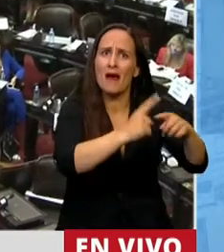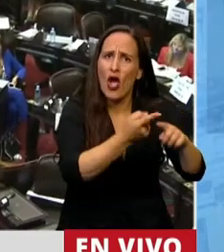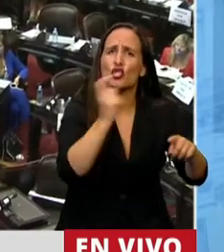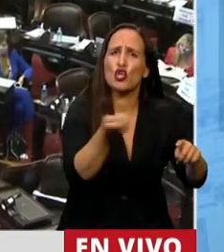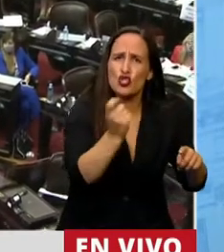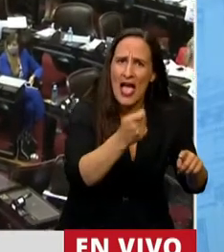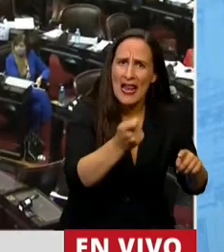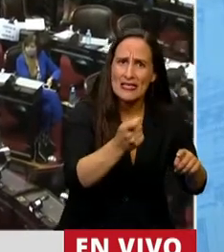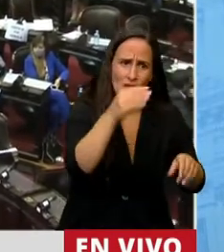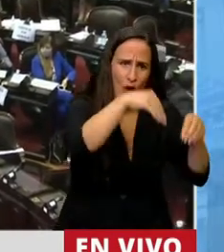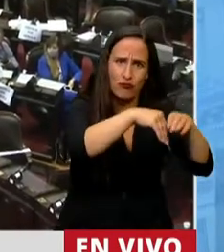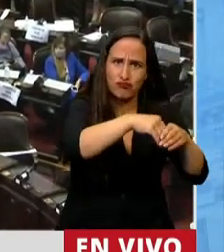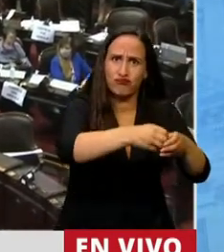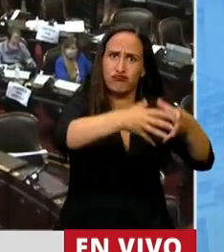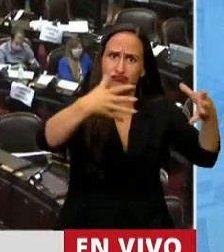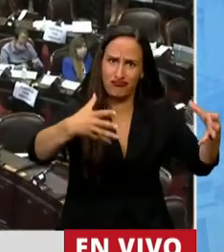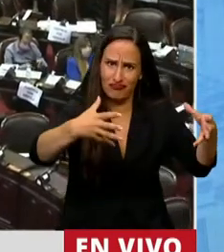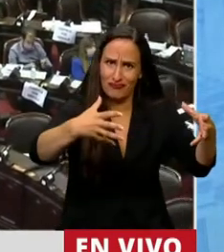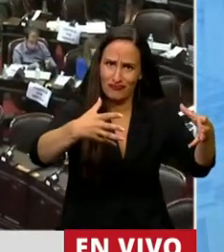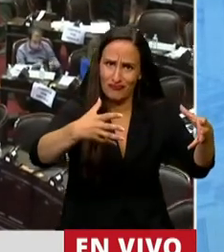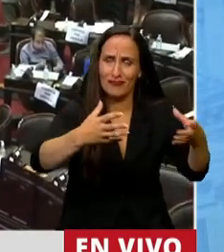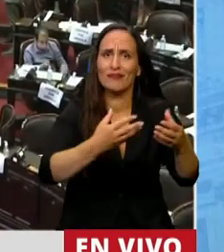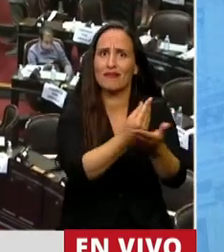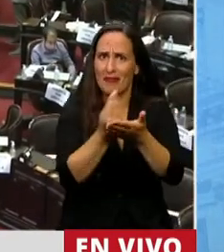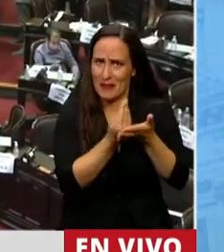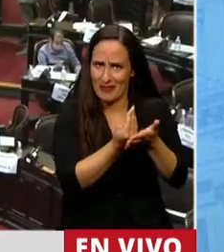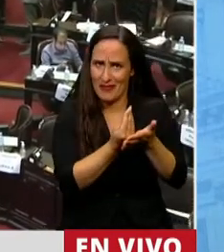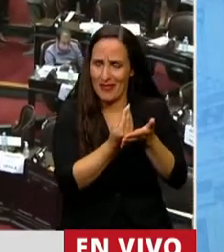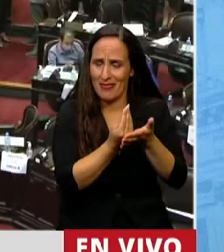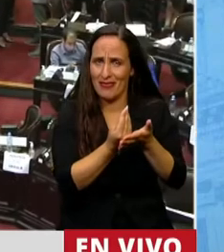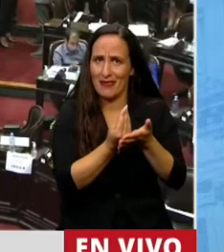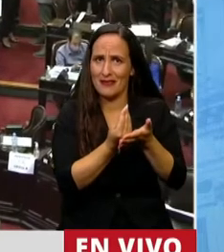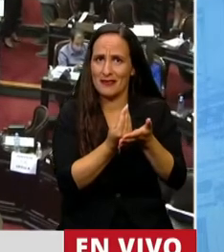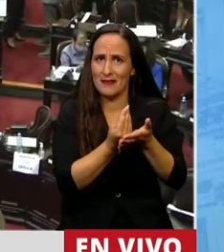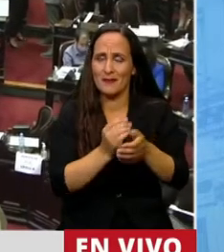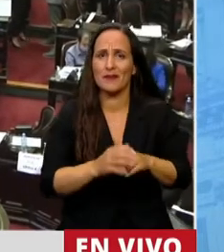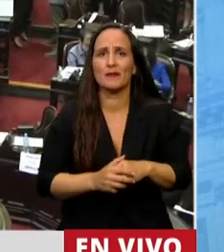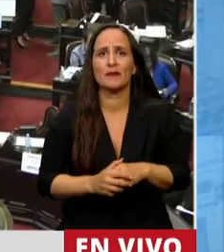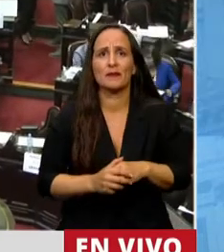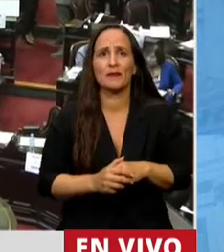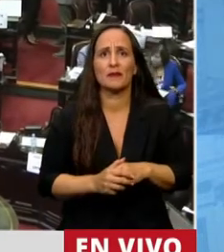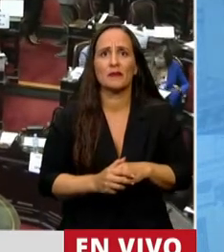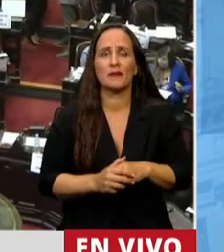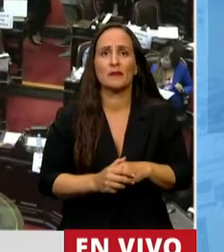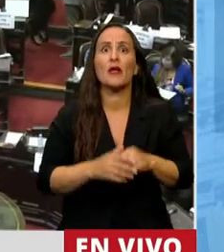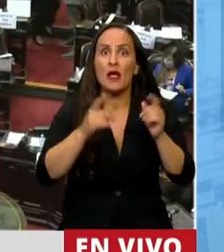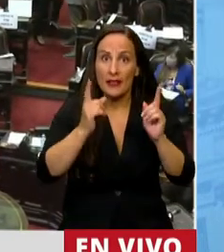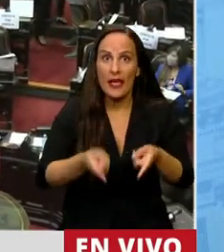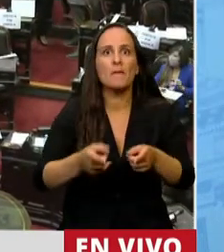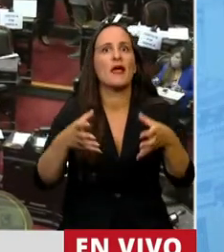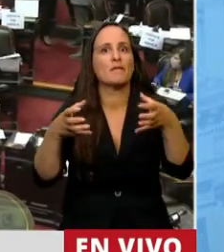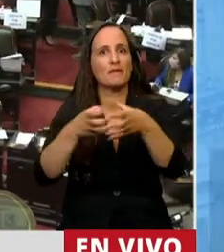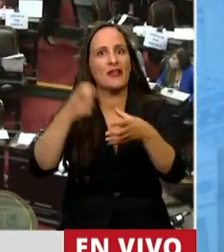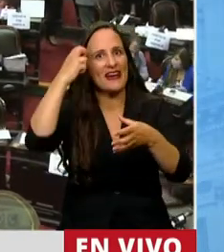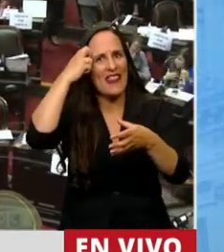aumentaran sus bancas y además la posibilidad de ganar momentos electorales al radicalismo en